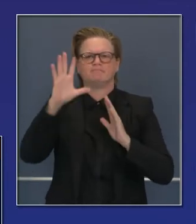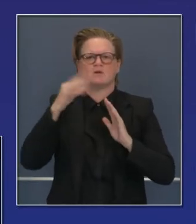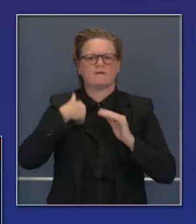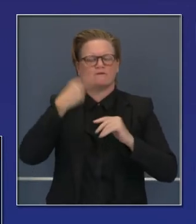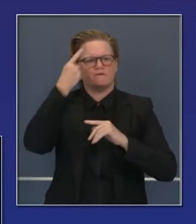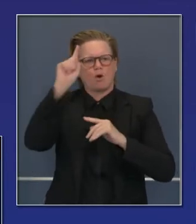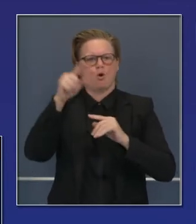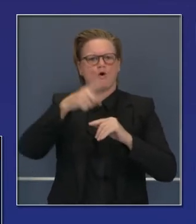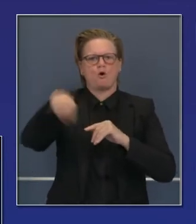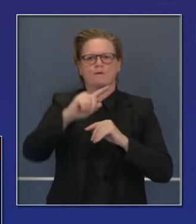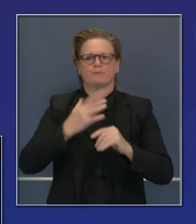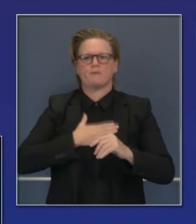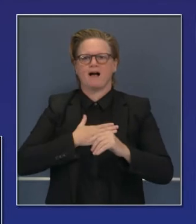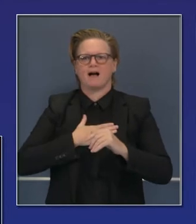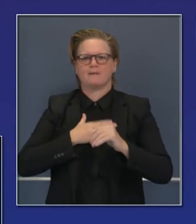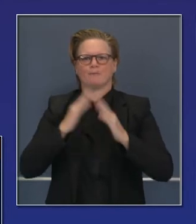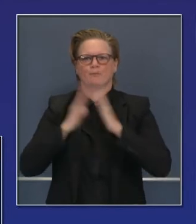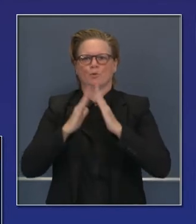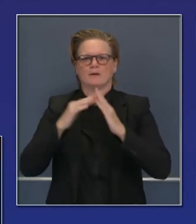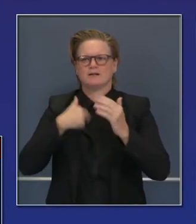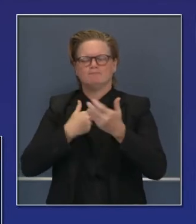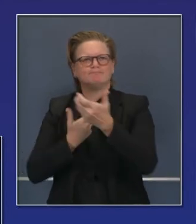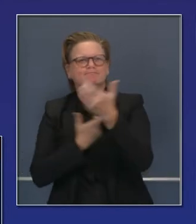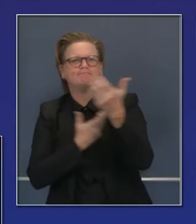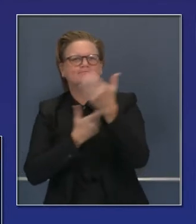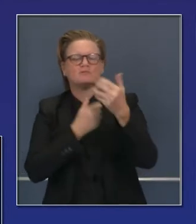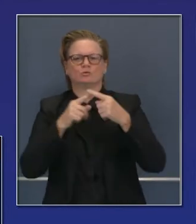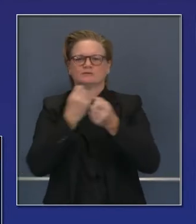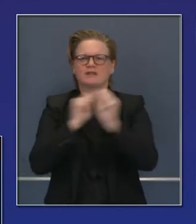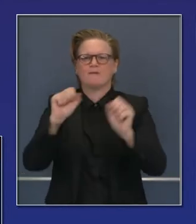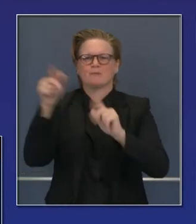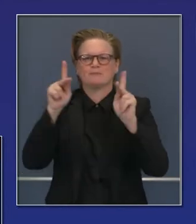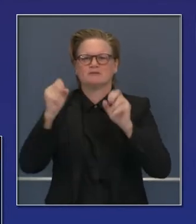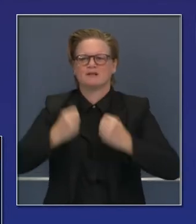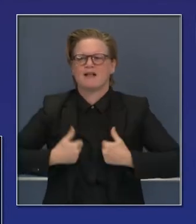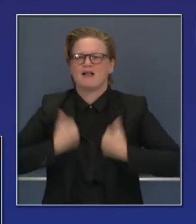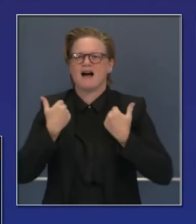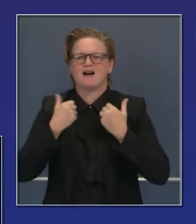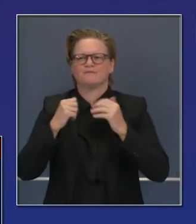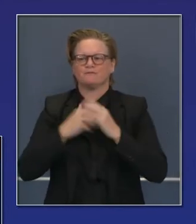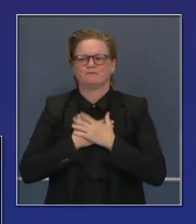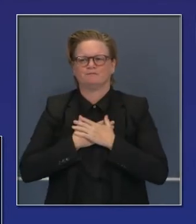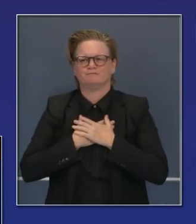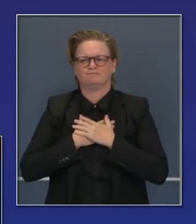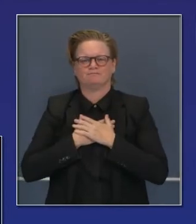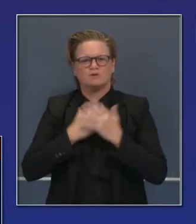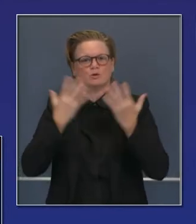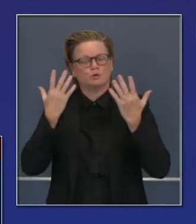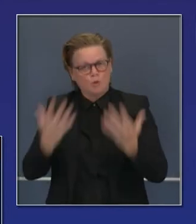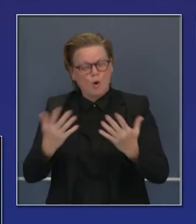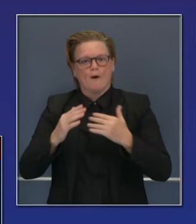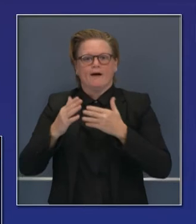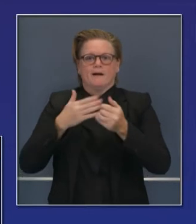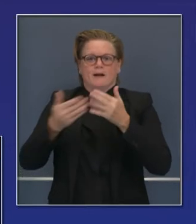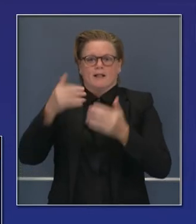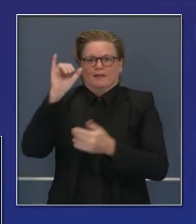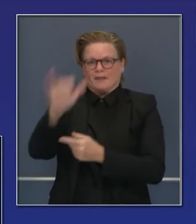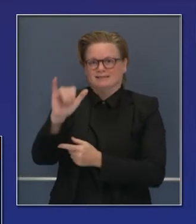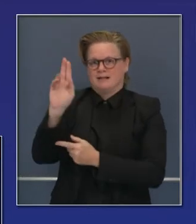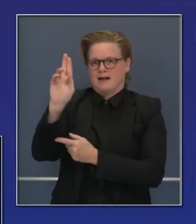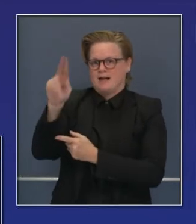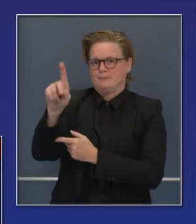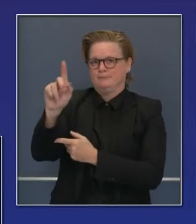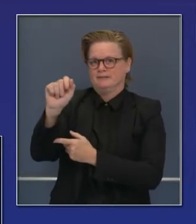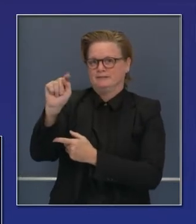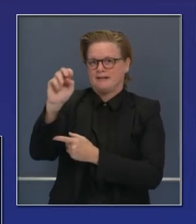sacrificándose personalmente y a sus familias para ayudarnos a los demás. Bien, así están actualizados con toda la información de último